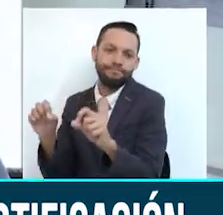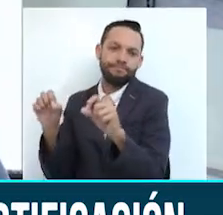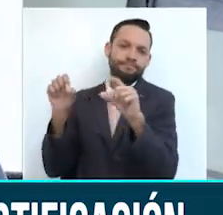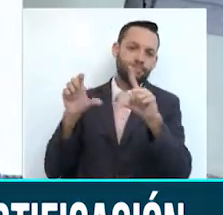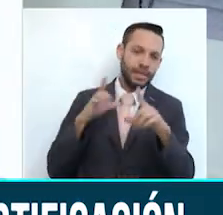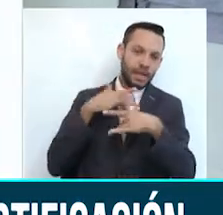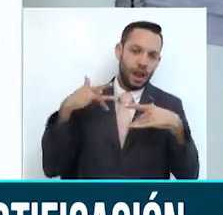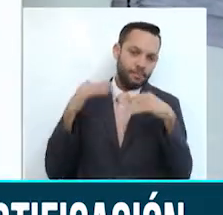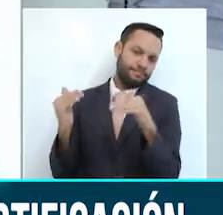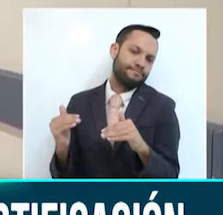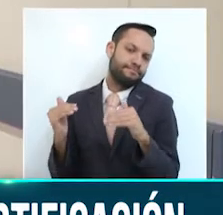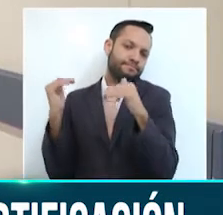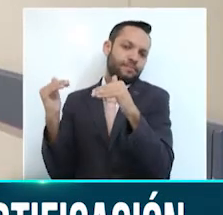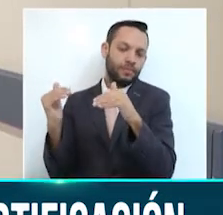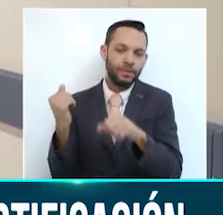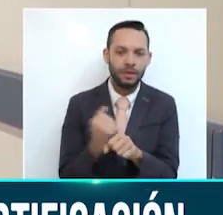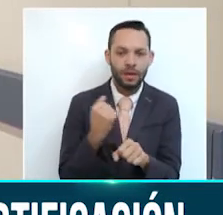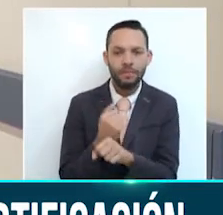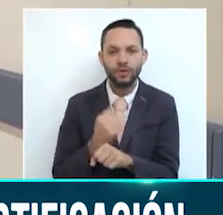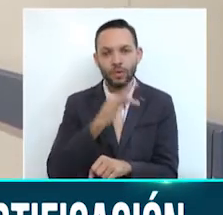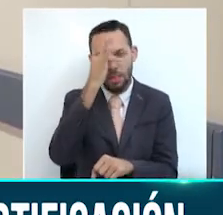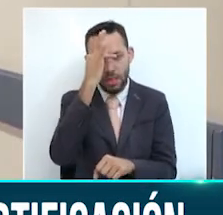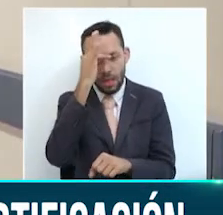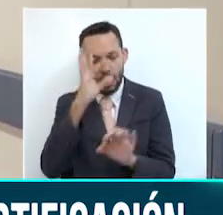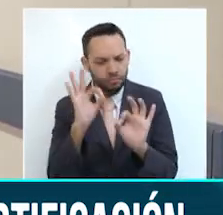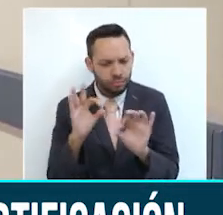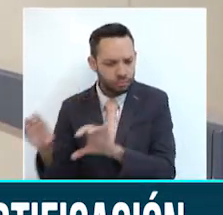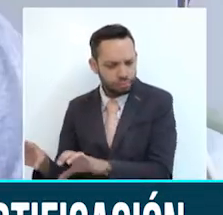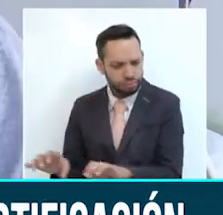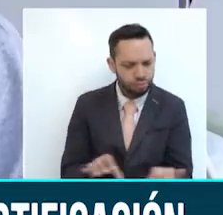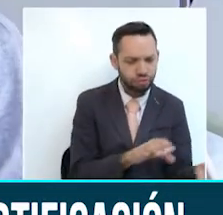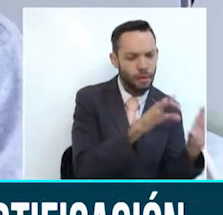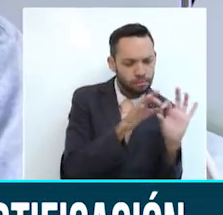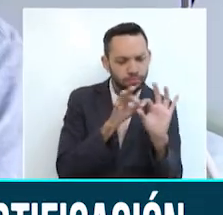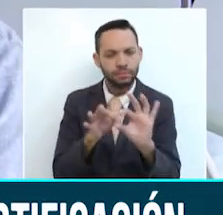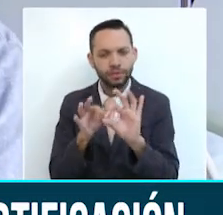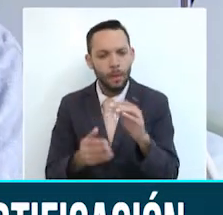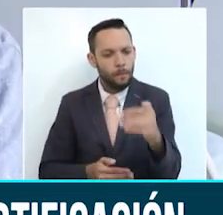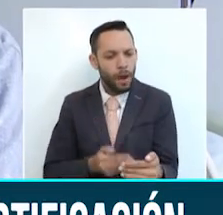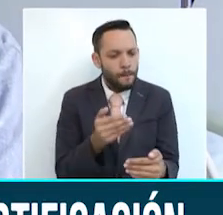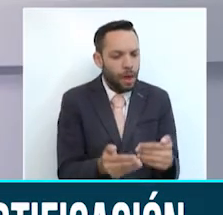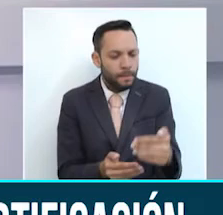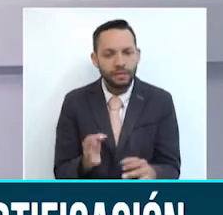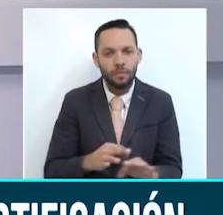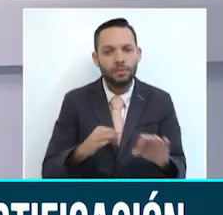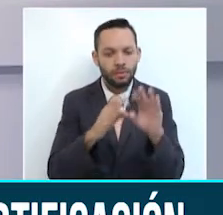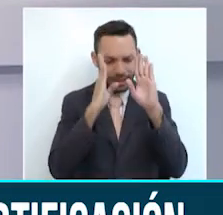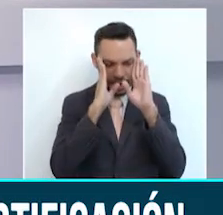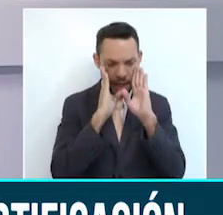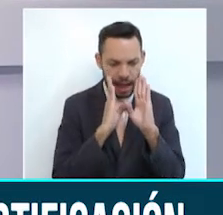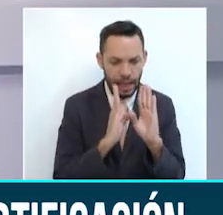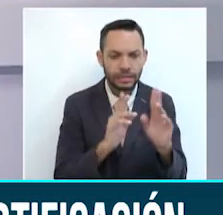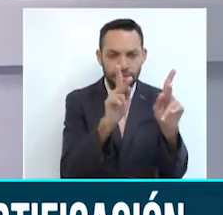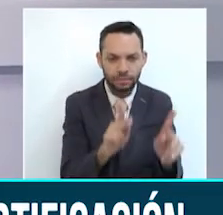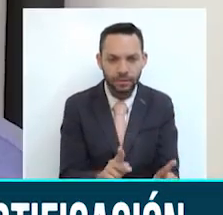en salud destacó el trabajo que viene haciendo el hospital y sobre todo, cómo se busca con esto mejorar los protocolos de atención al usuario. A la